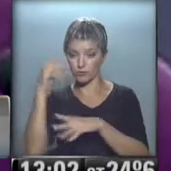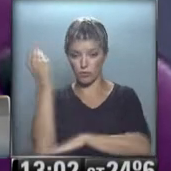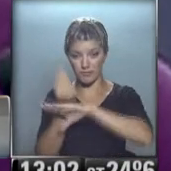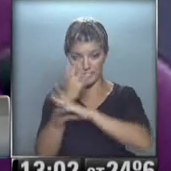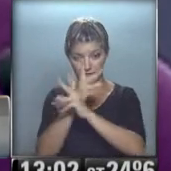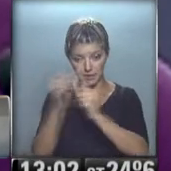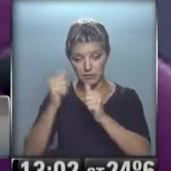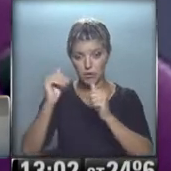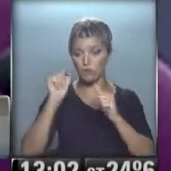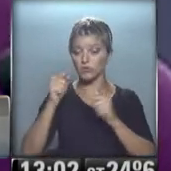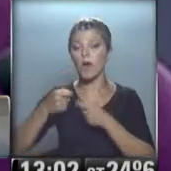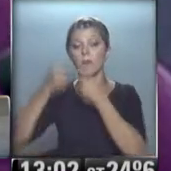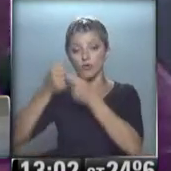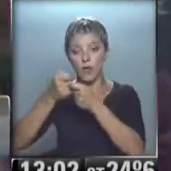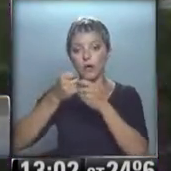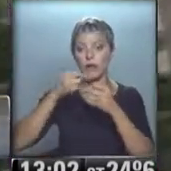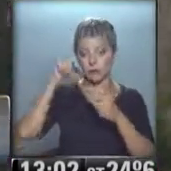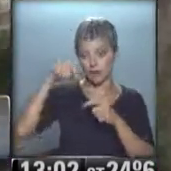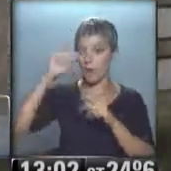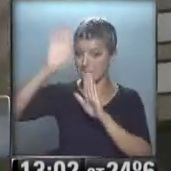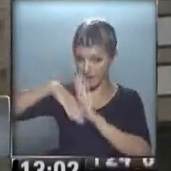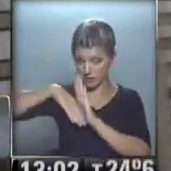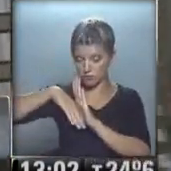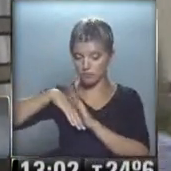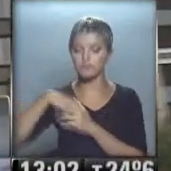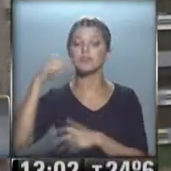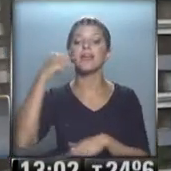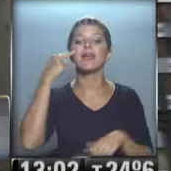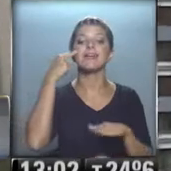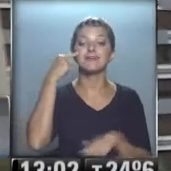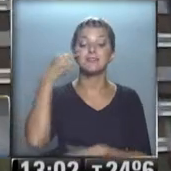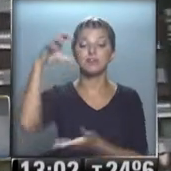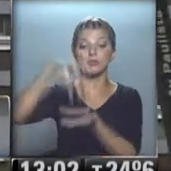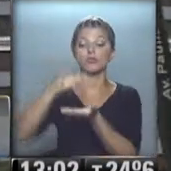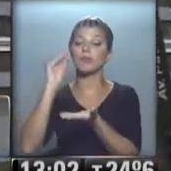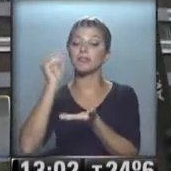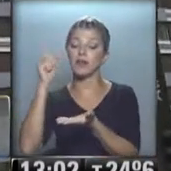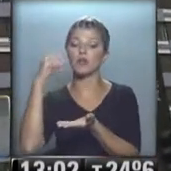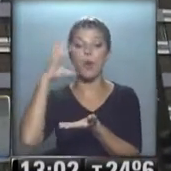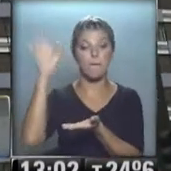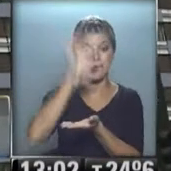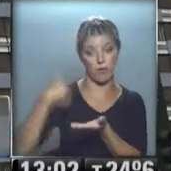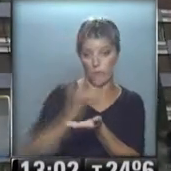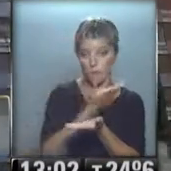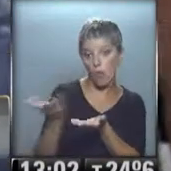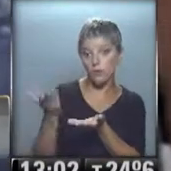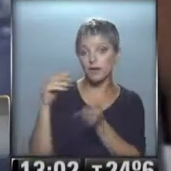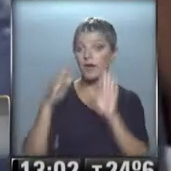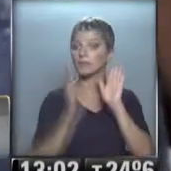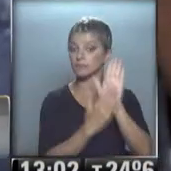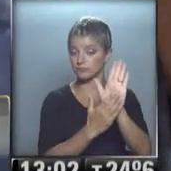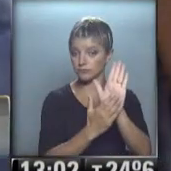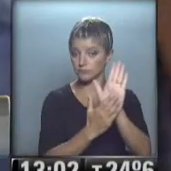Fernando Enrique Cardoso. La encuesta del Instituto Brasileño de Opinión Pública y Estadística a instancias de la